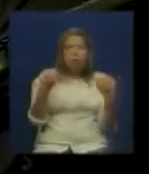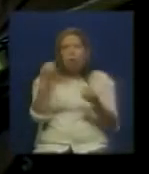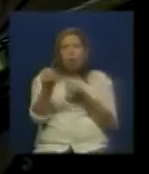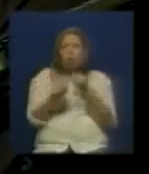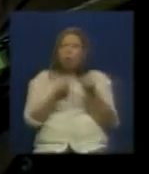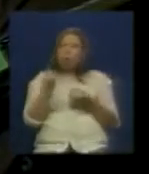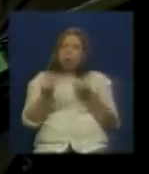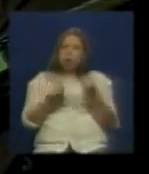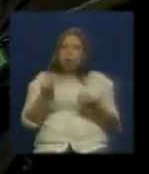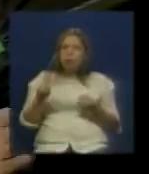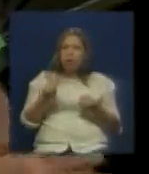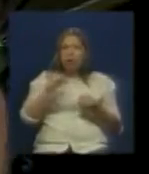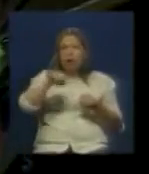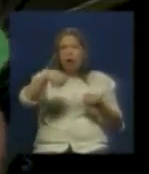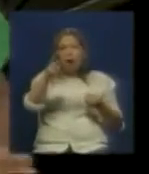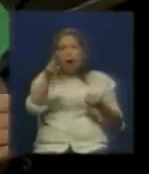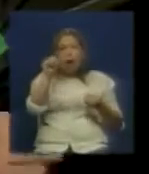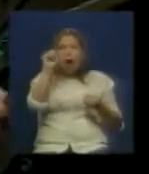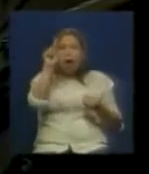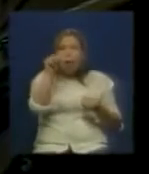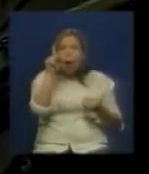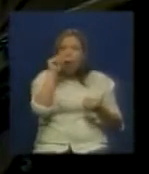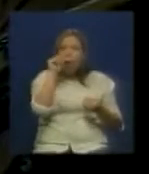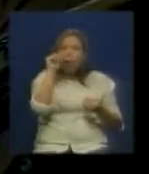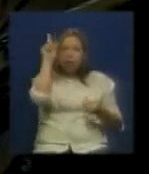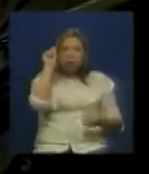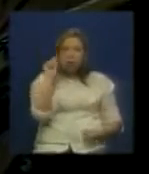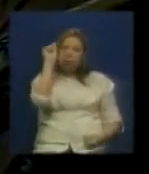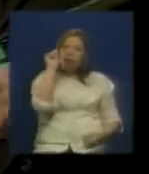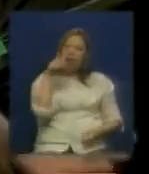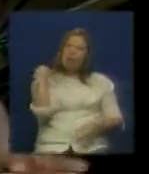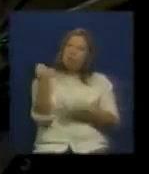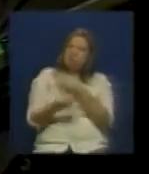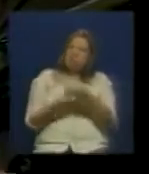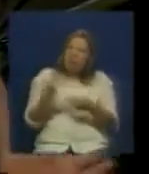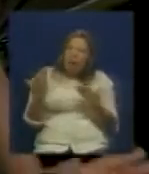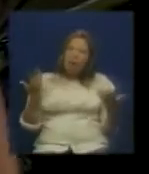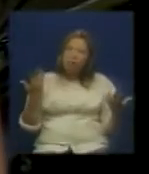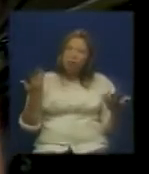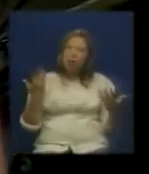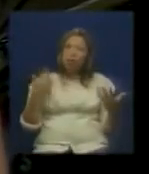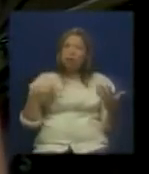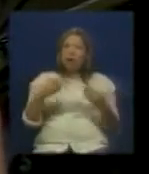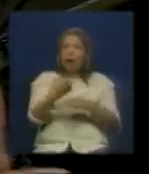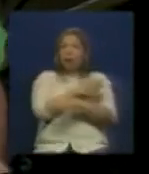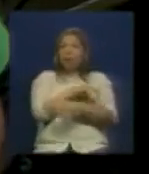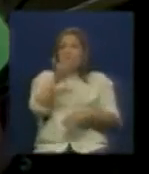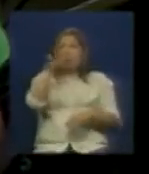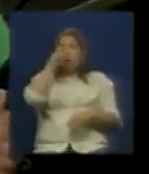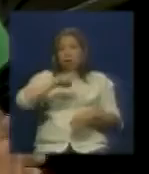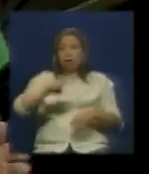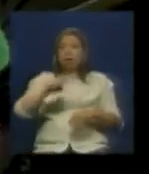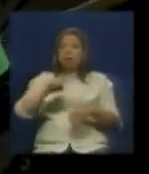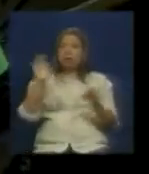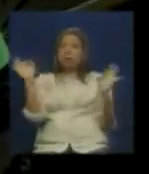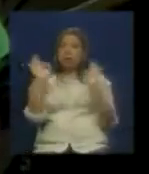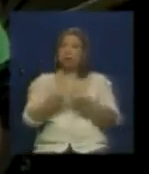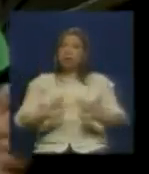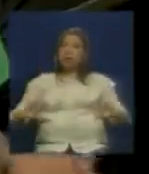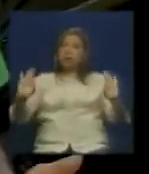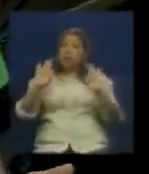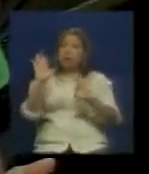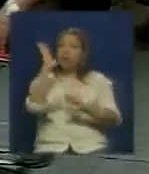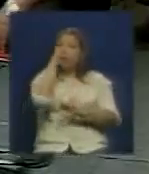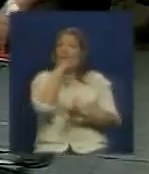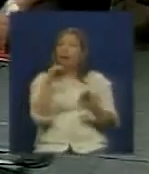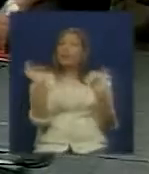en este caso Juan Contreras antes pasó de ser diputado suplente electo en unas elecciones en los últimos cuatro años y ahora lamentablemente no tenemos ninguna